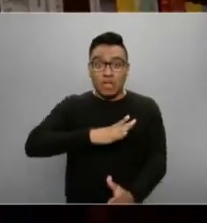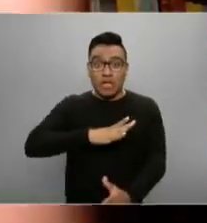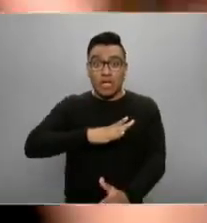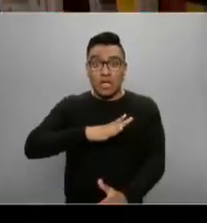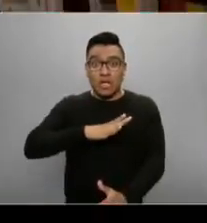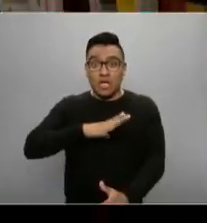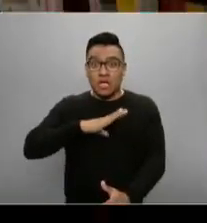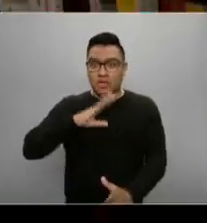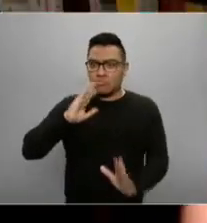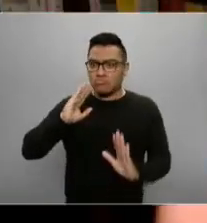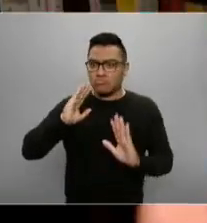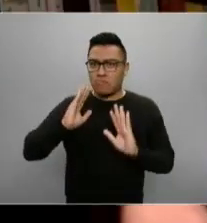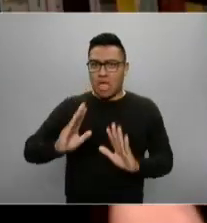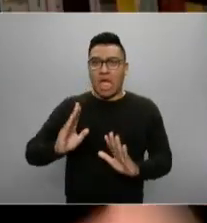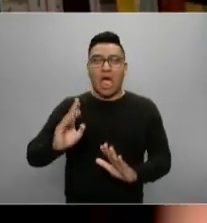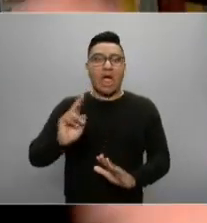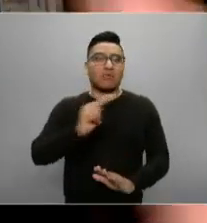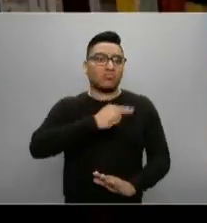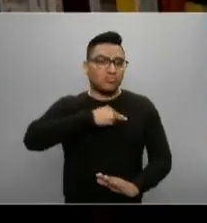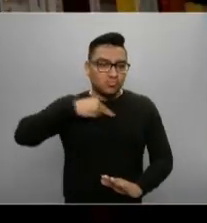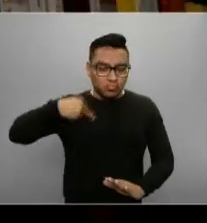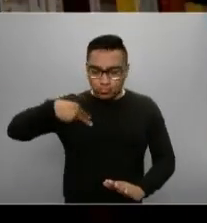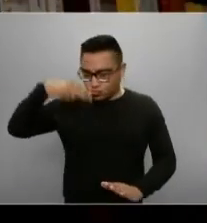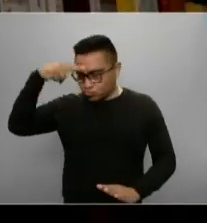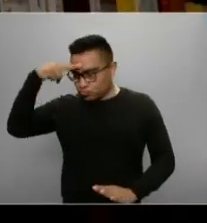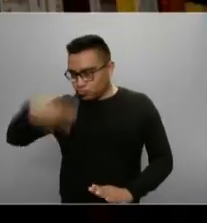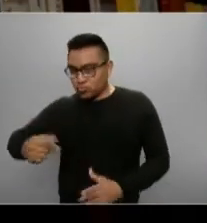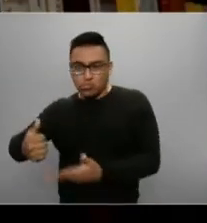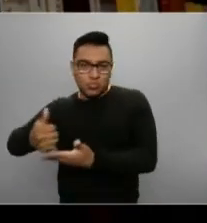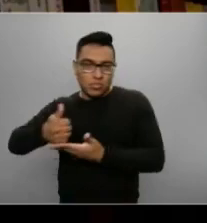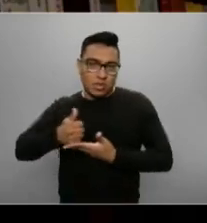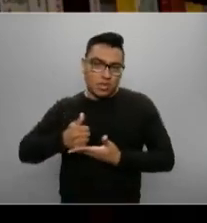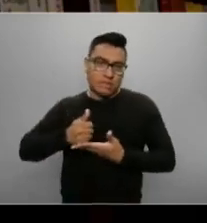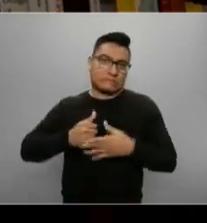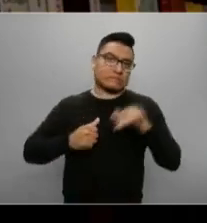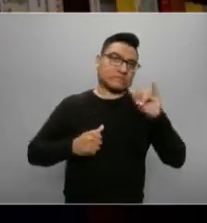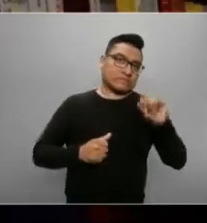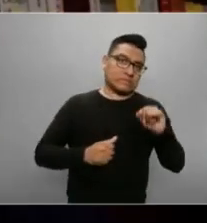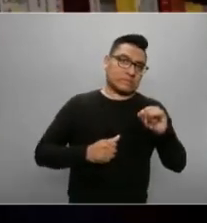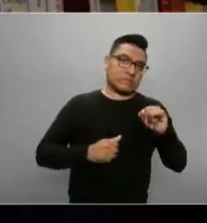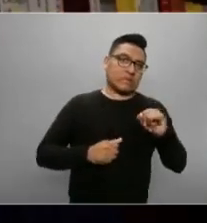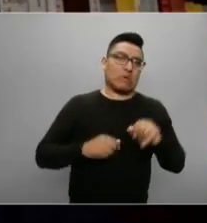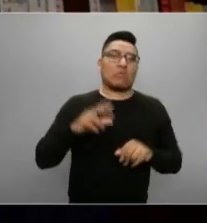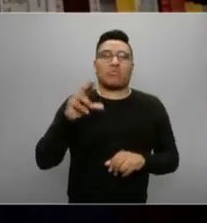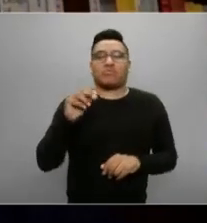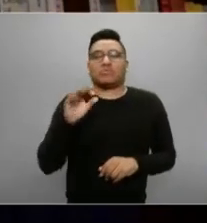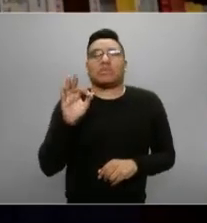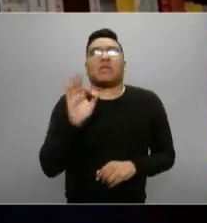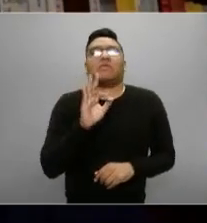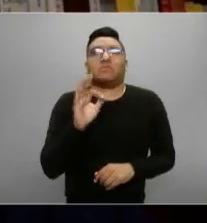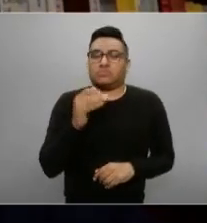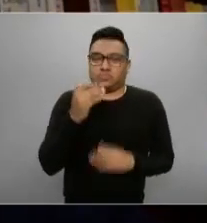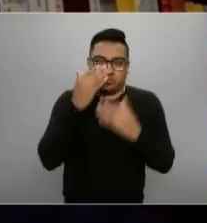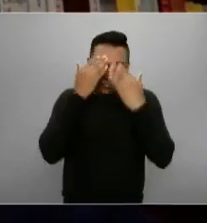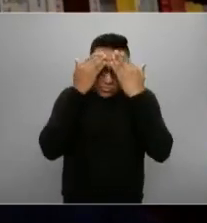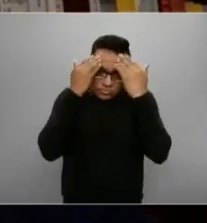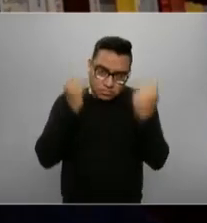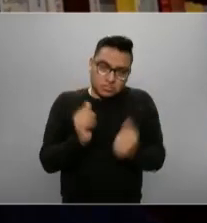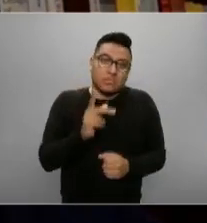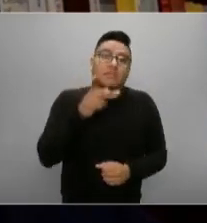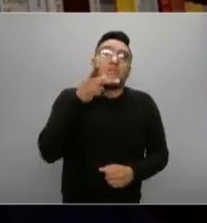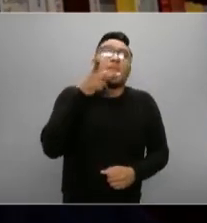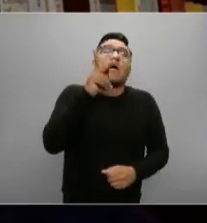instrumentada, puede ayudarnos o puede no, no lo sé, pero bueno, creo que muestra